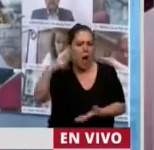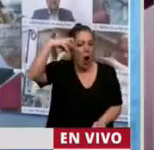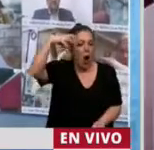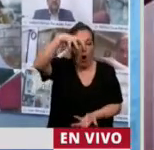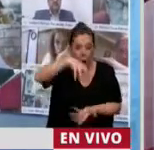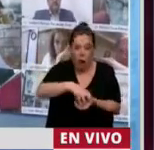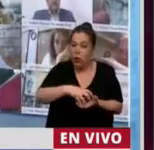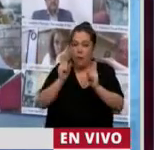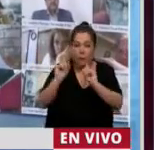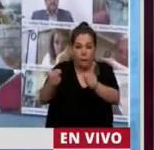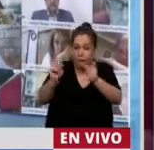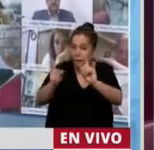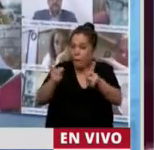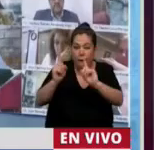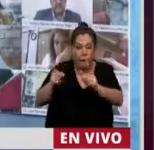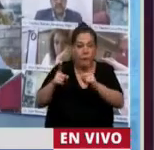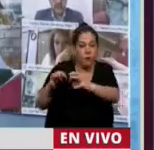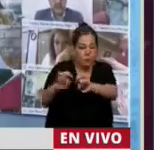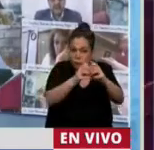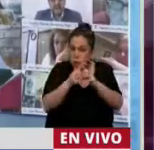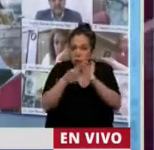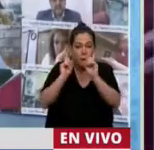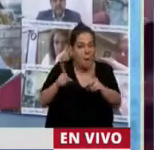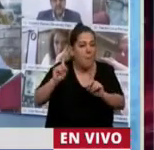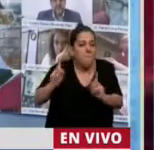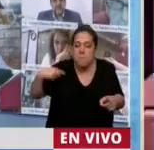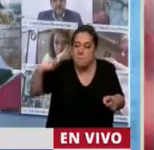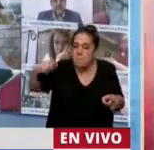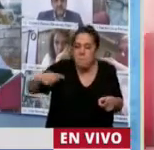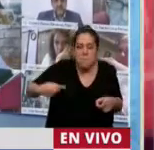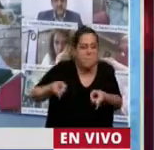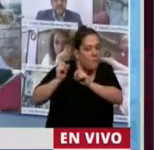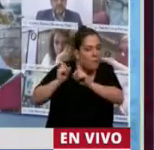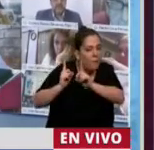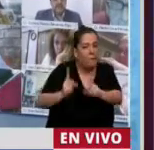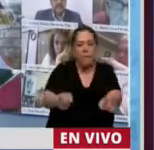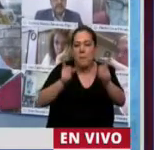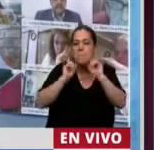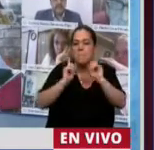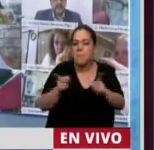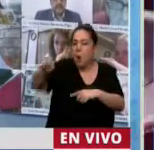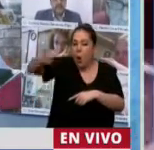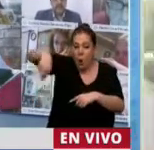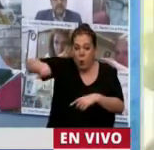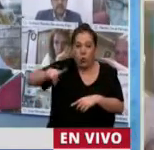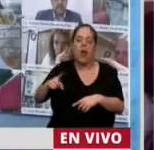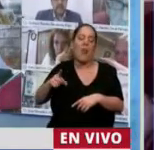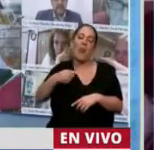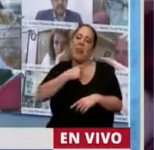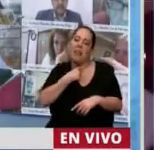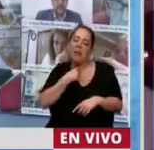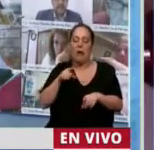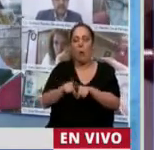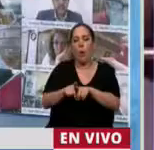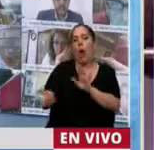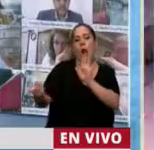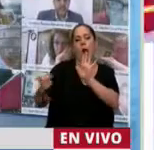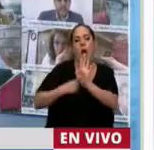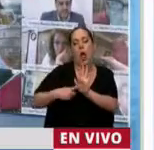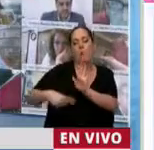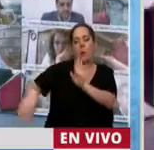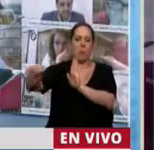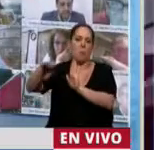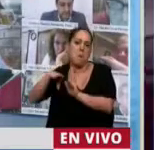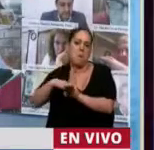recibido a la Cámara de Empresarios Turísticos de San Juan, Cámara de Turismo de San